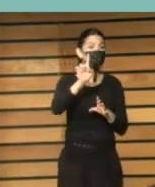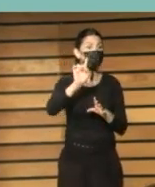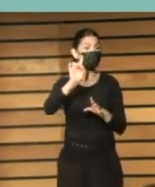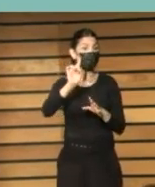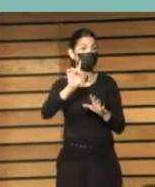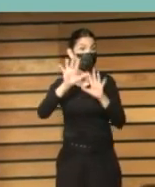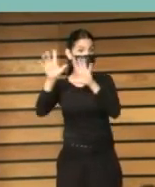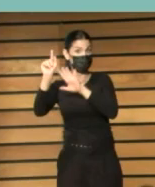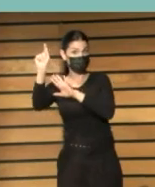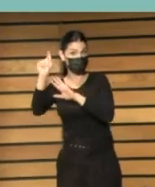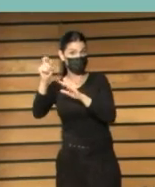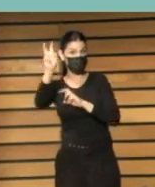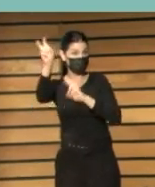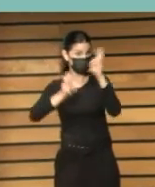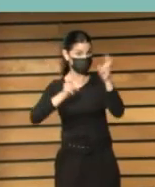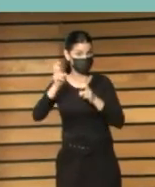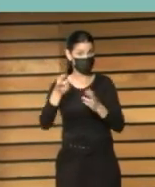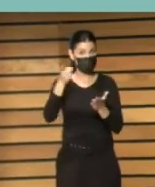venga gracias